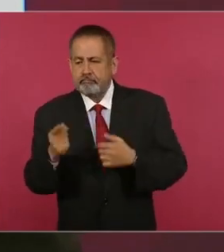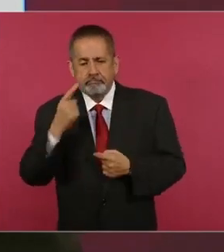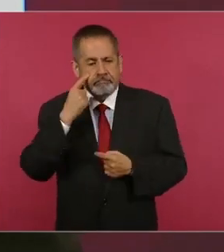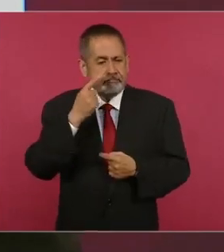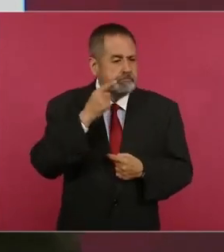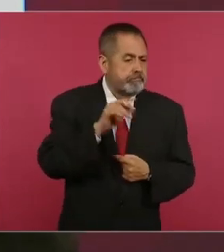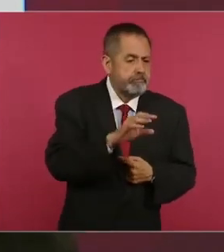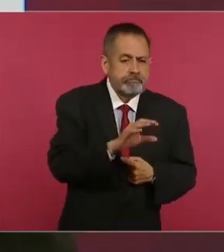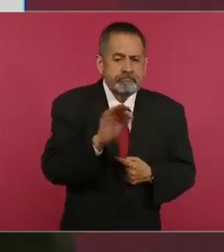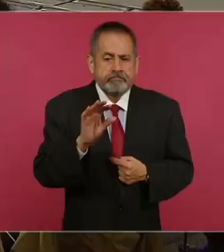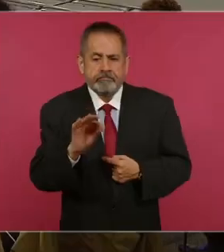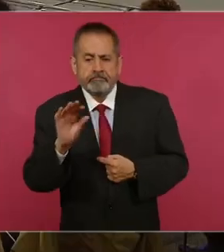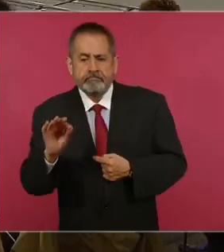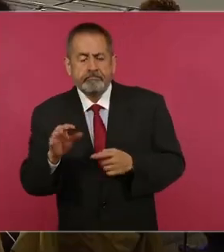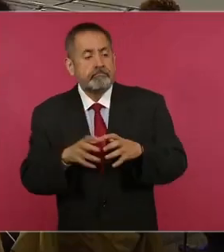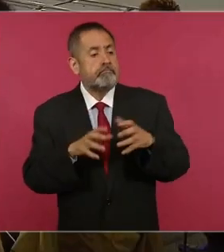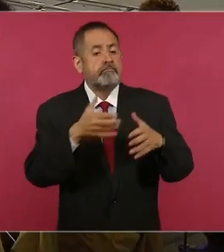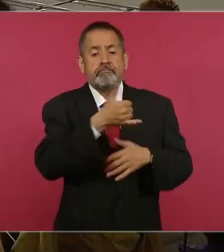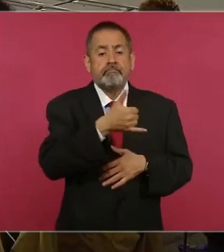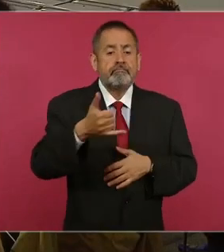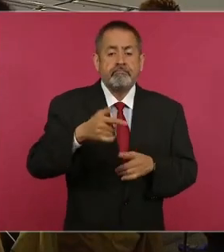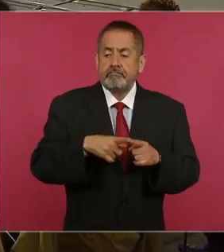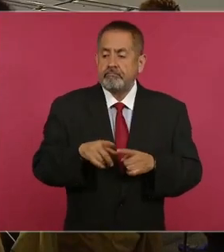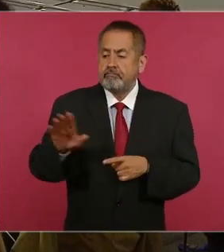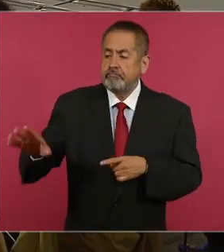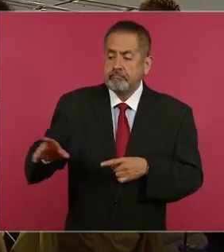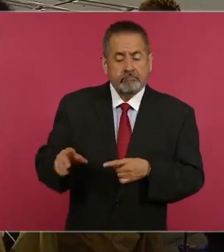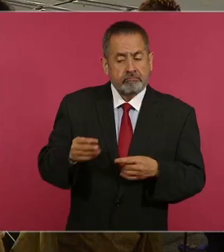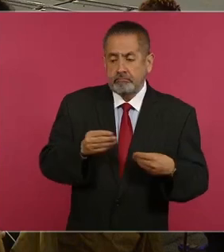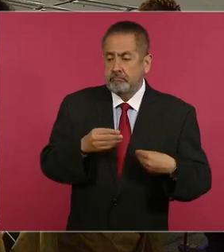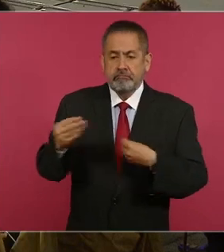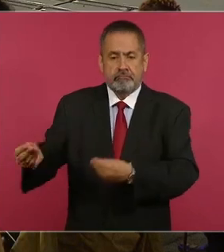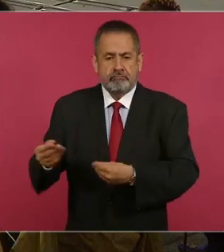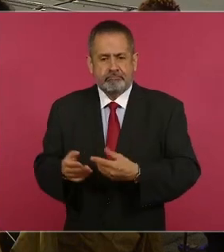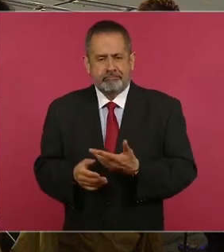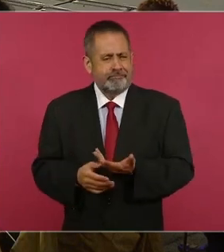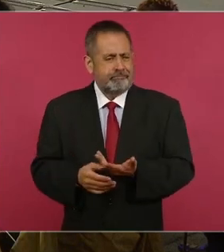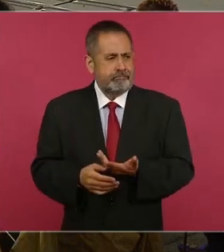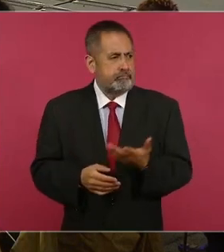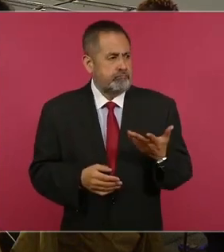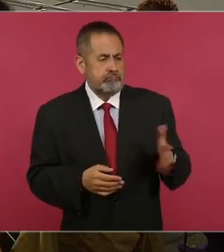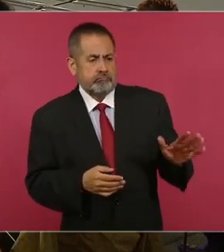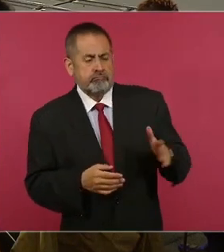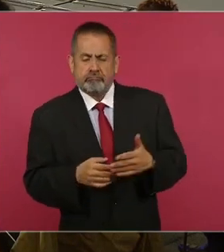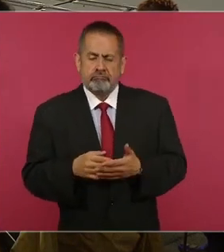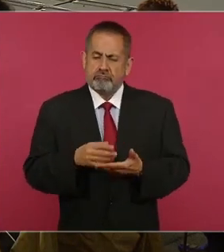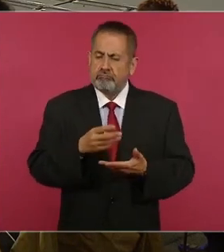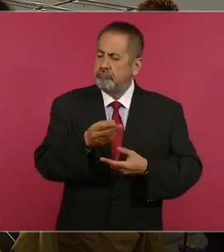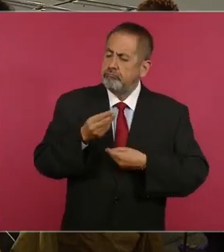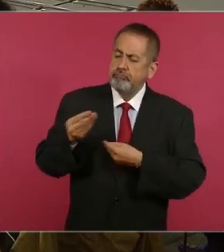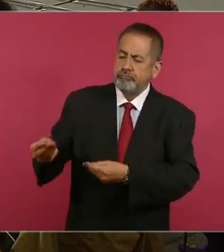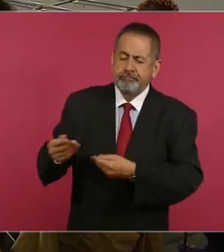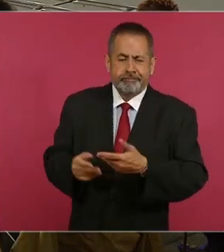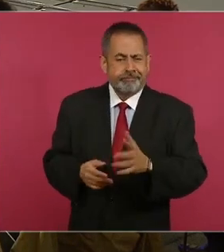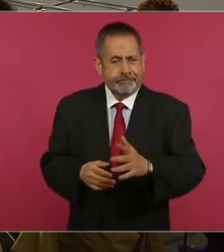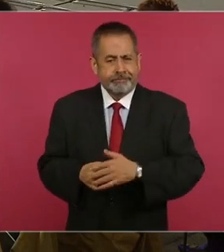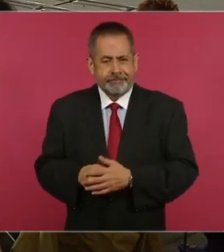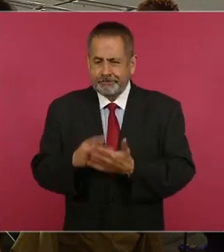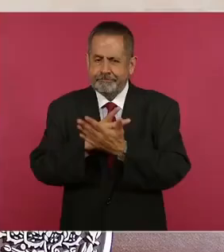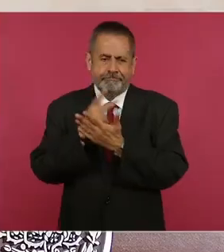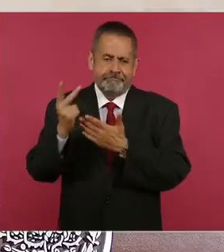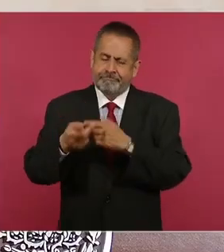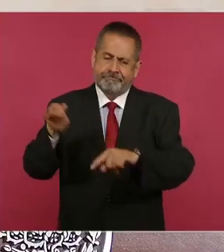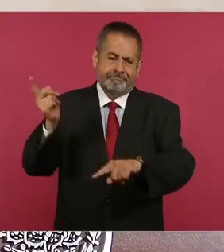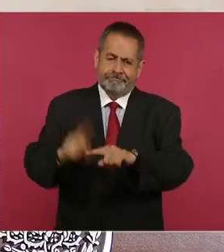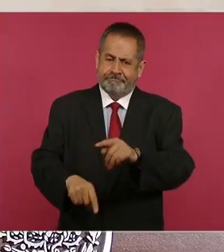el propio Infonavit, imagínense, que no tenía ninguna competencia en el asunto. Bueno, decir que ese programa se